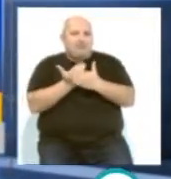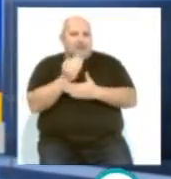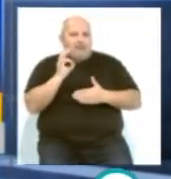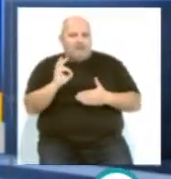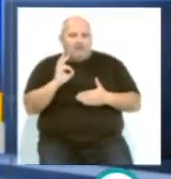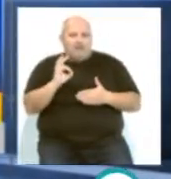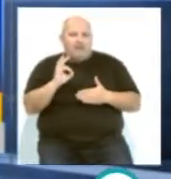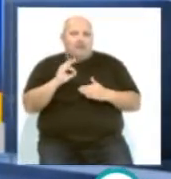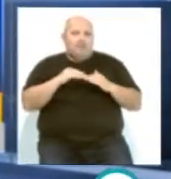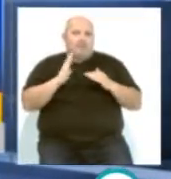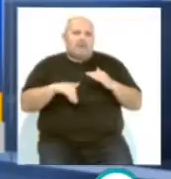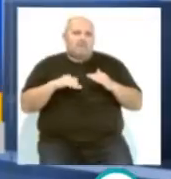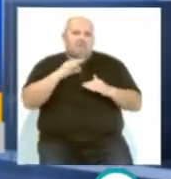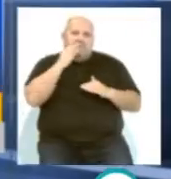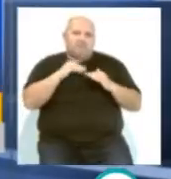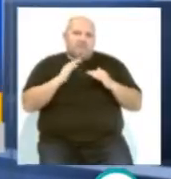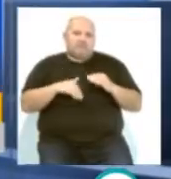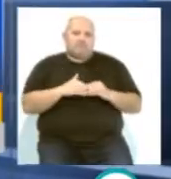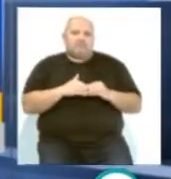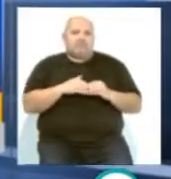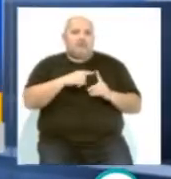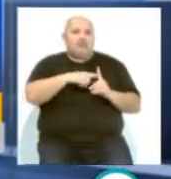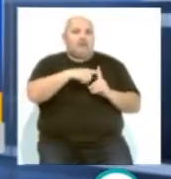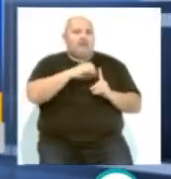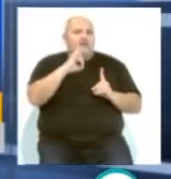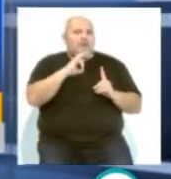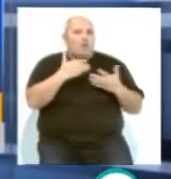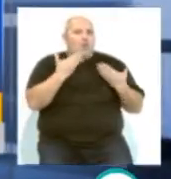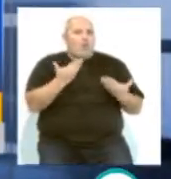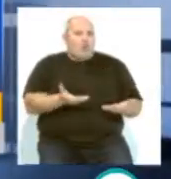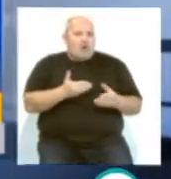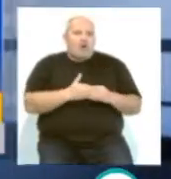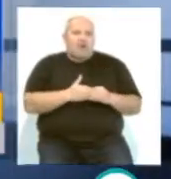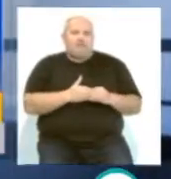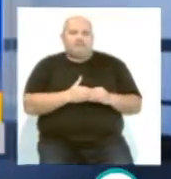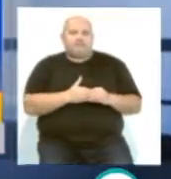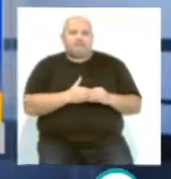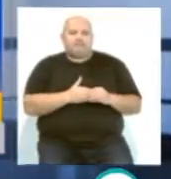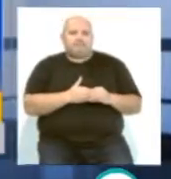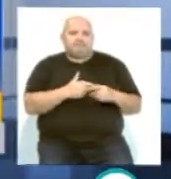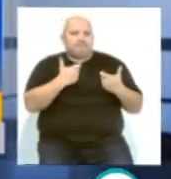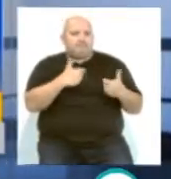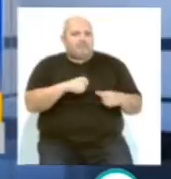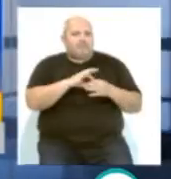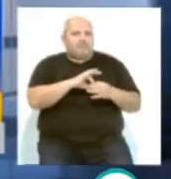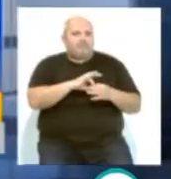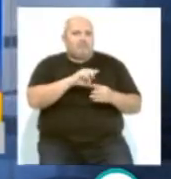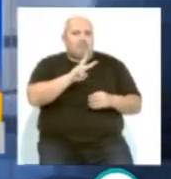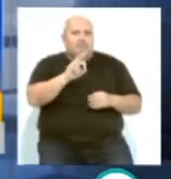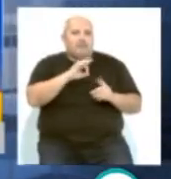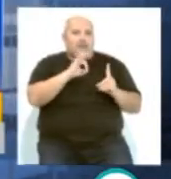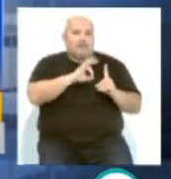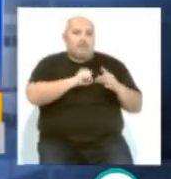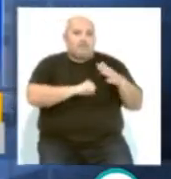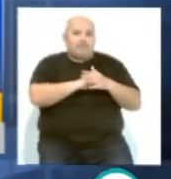horas del día y menos probables por la tarde. Los valores extremos en cuanto a las temperaturas variarán entre los 20